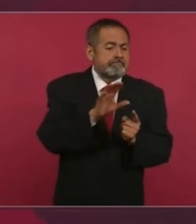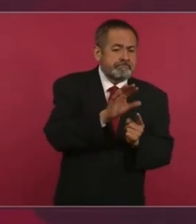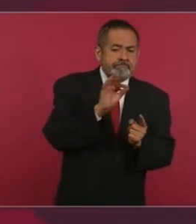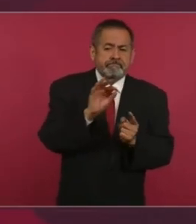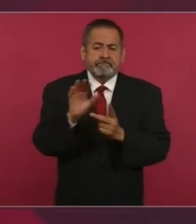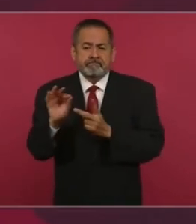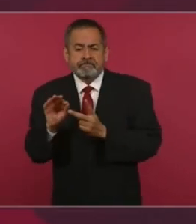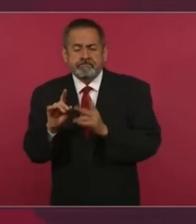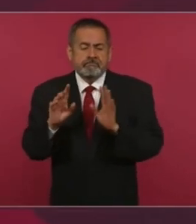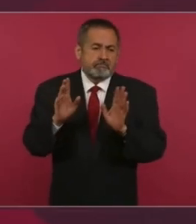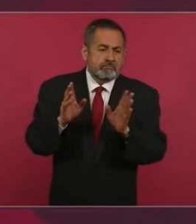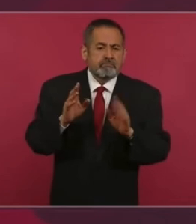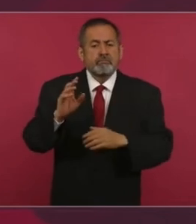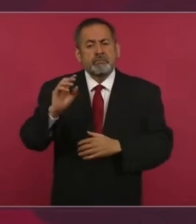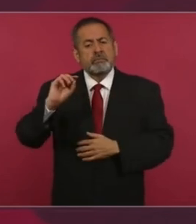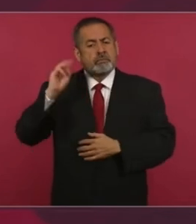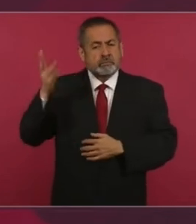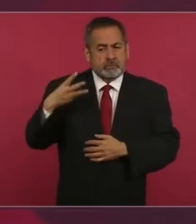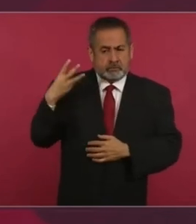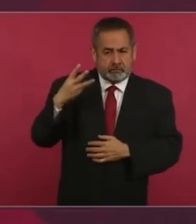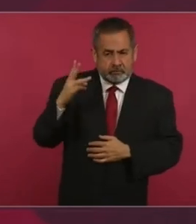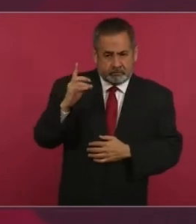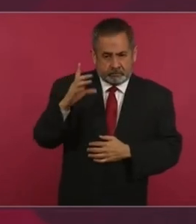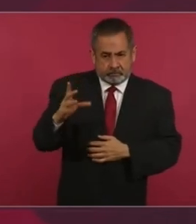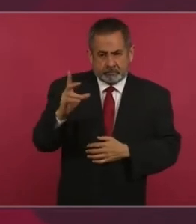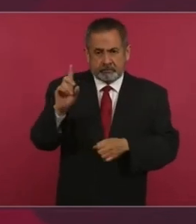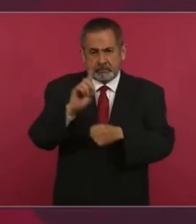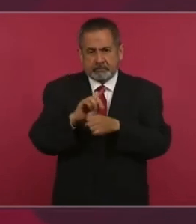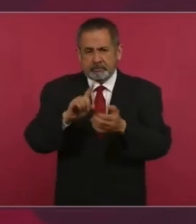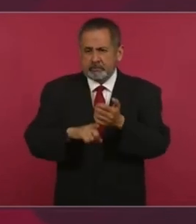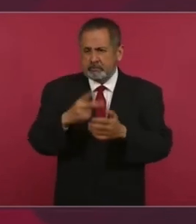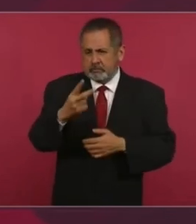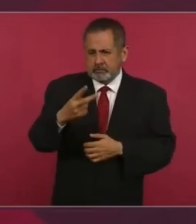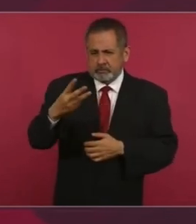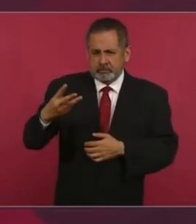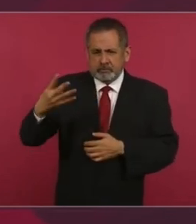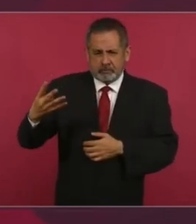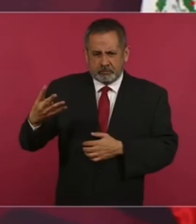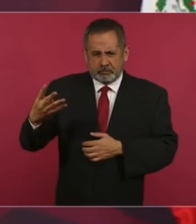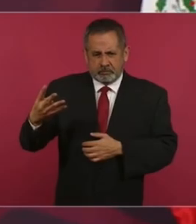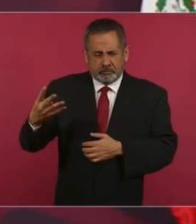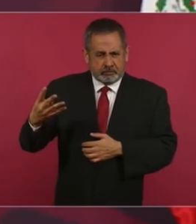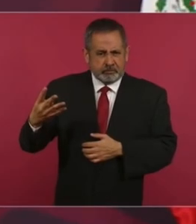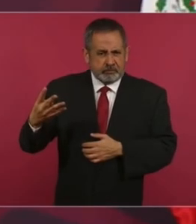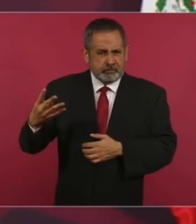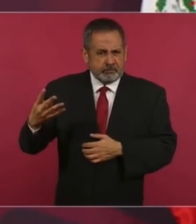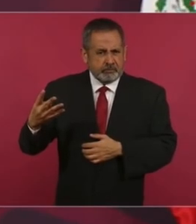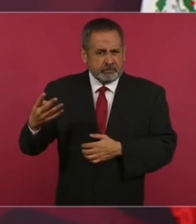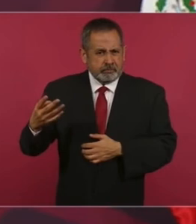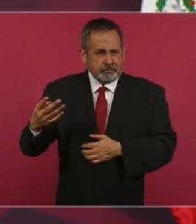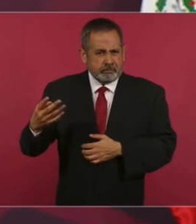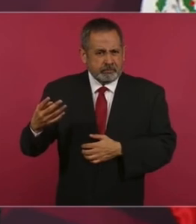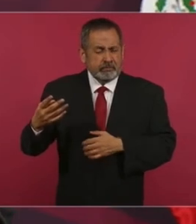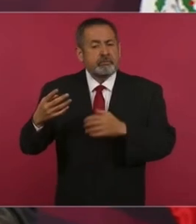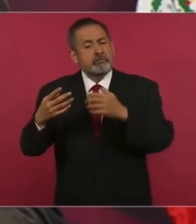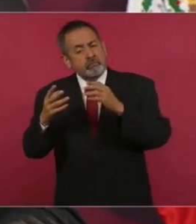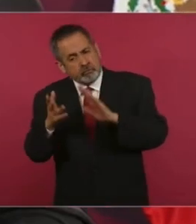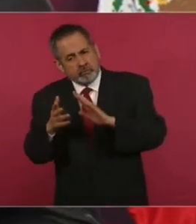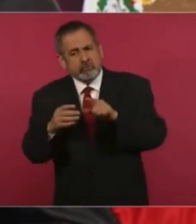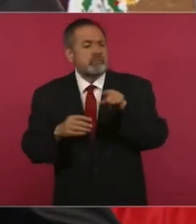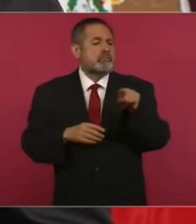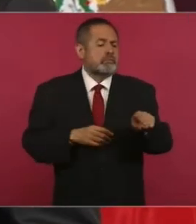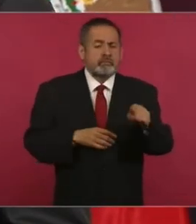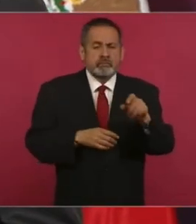era Washington para el día 2, 3, 4 y San Francisco,